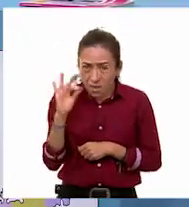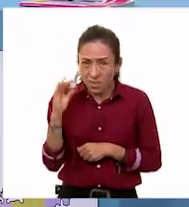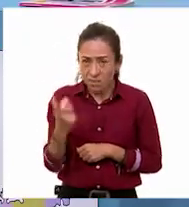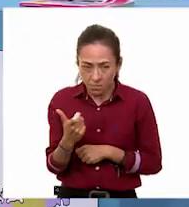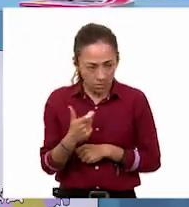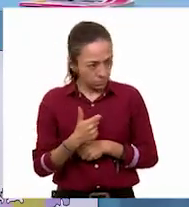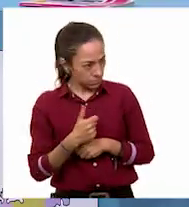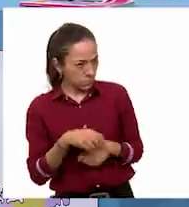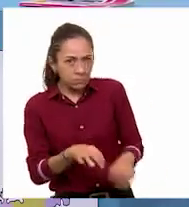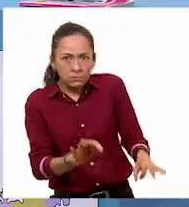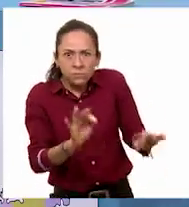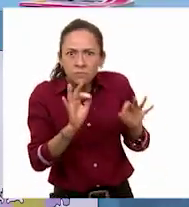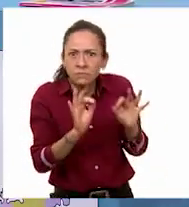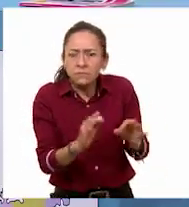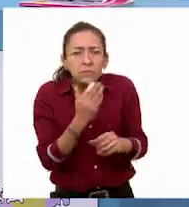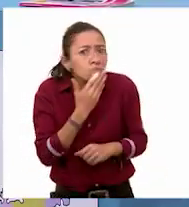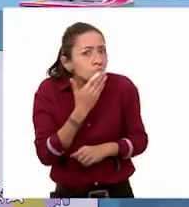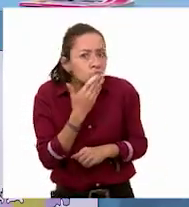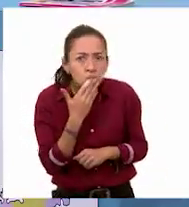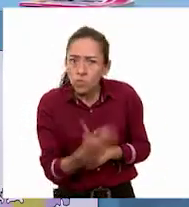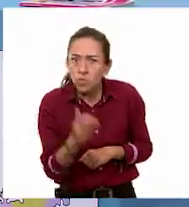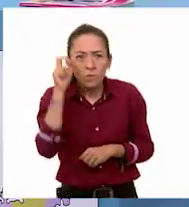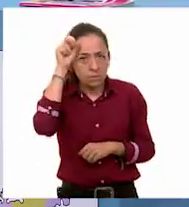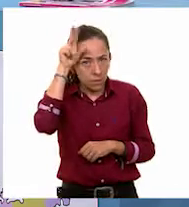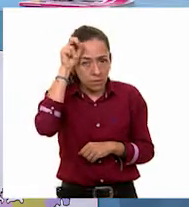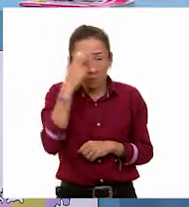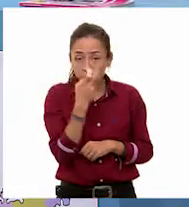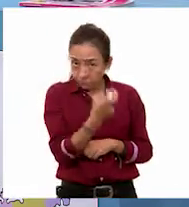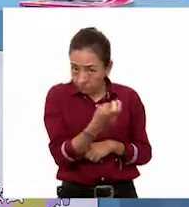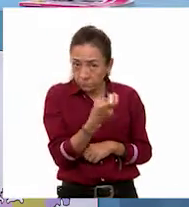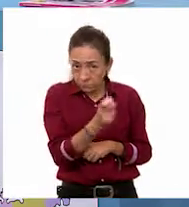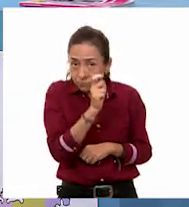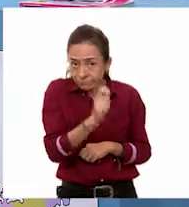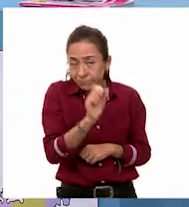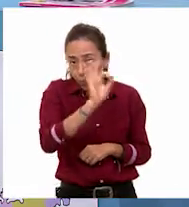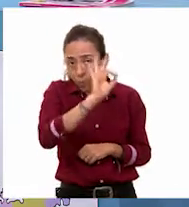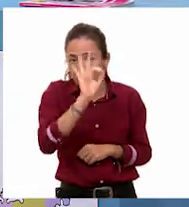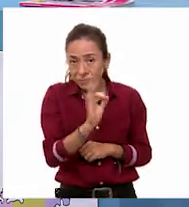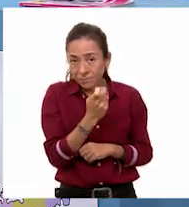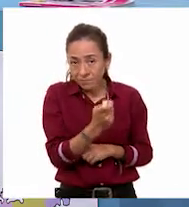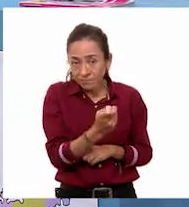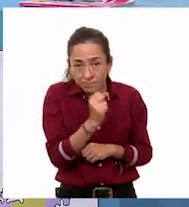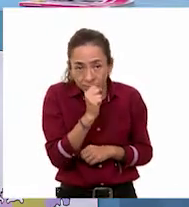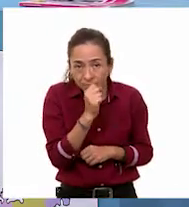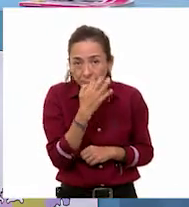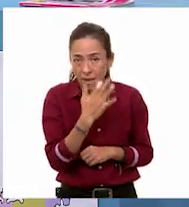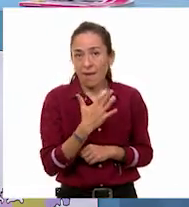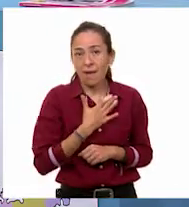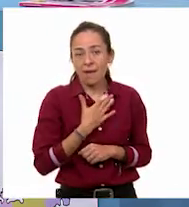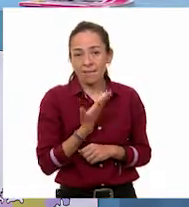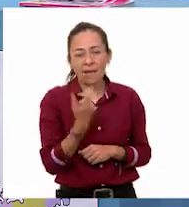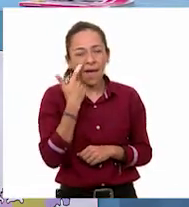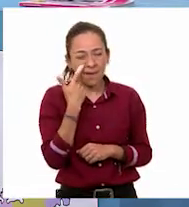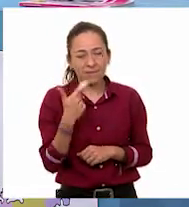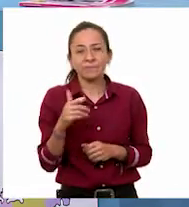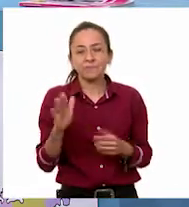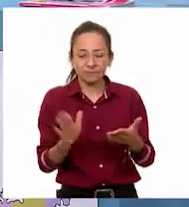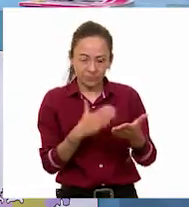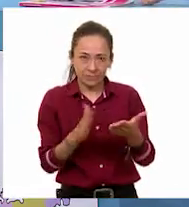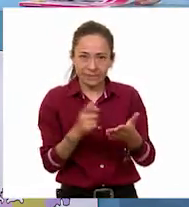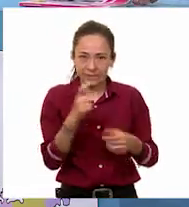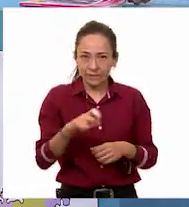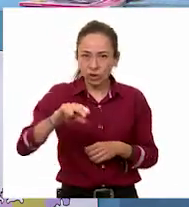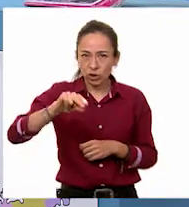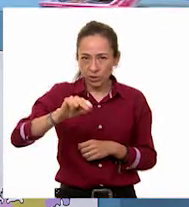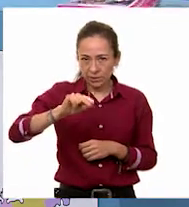Excelente, Raúlito. Efectivamente, eso representa ese porcentaje. ¿Qué te parece si resolvemos las páginas 185 y